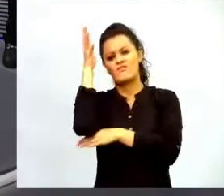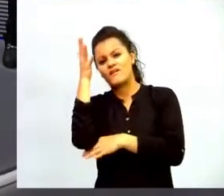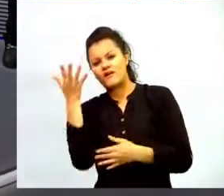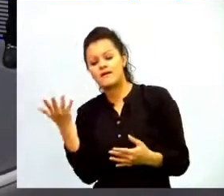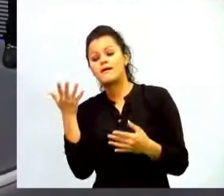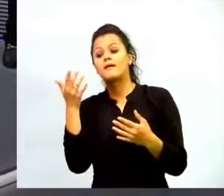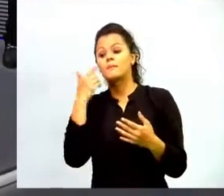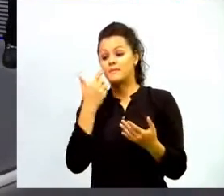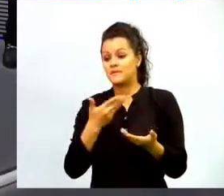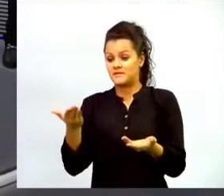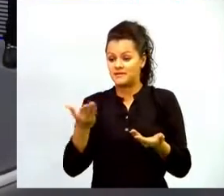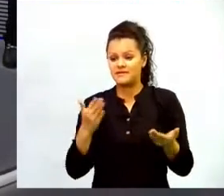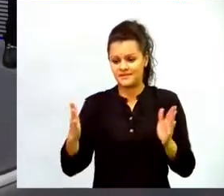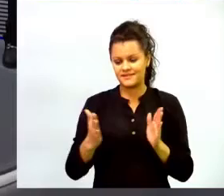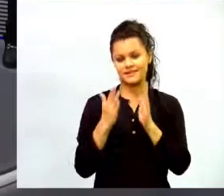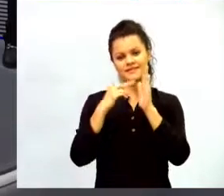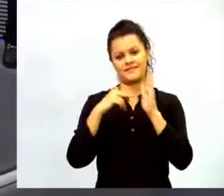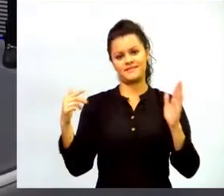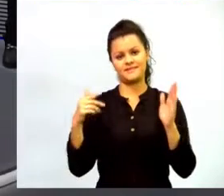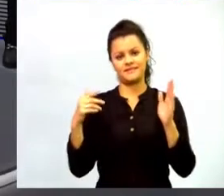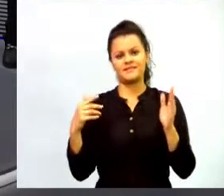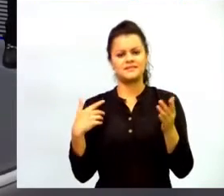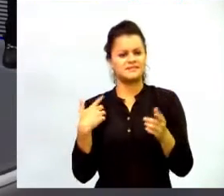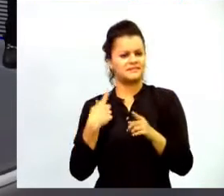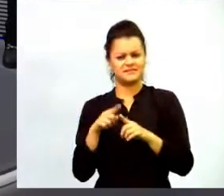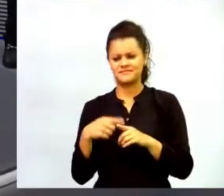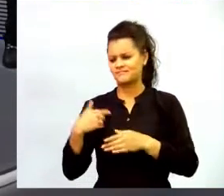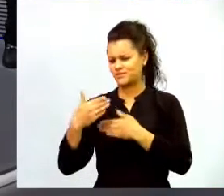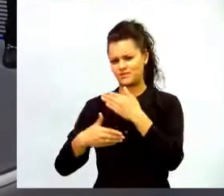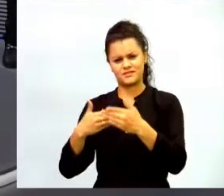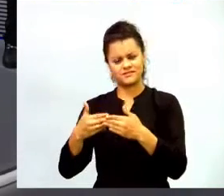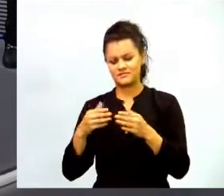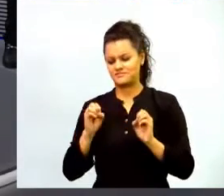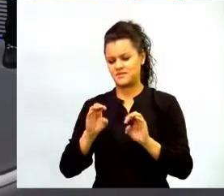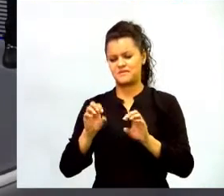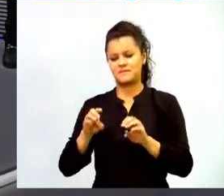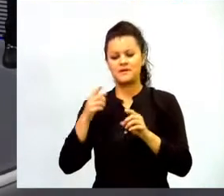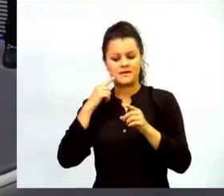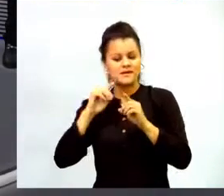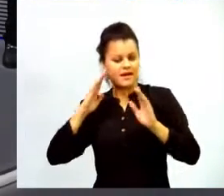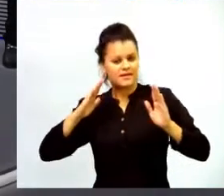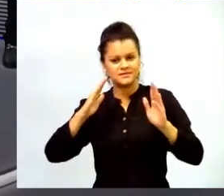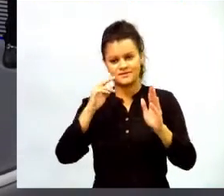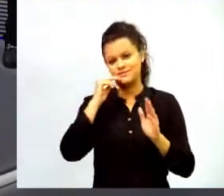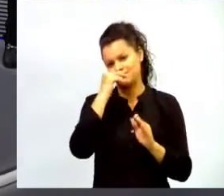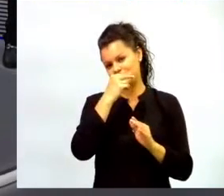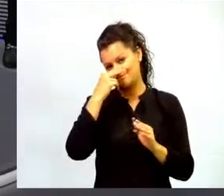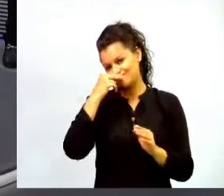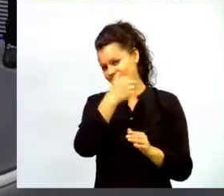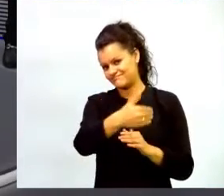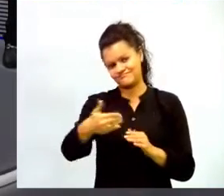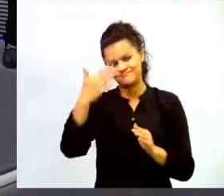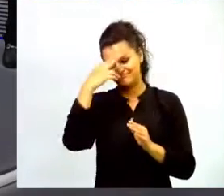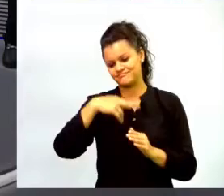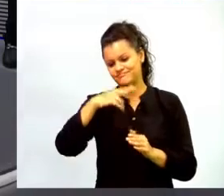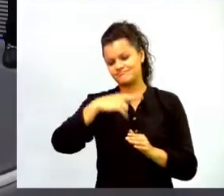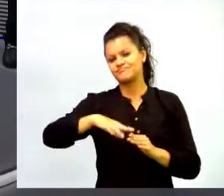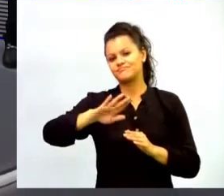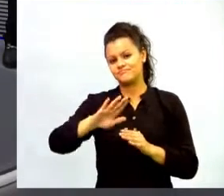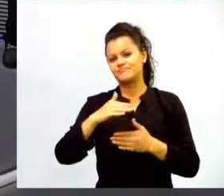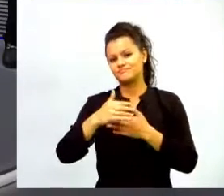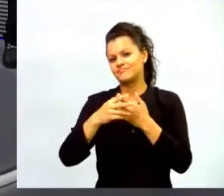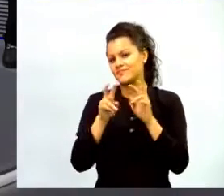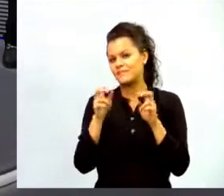y a solucionar una cantidad de procesos digamos de atención a sus hijos en los temas también pedagógicos y de procesos de enseñanza y aprendizaje